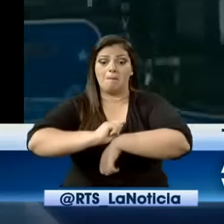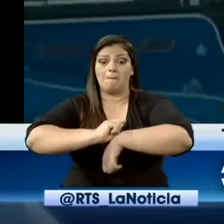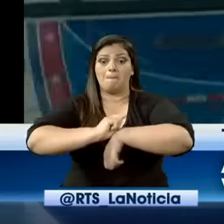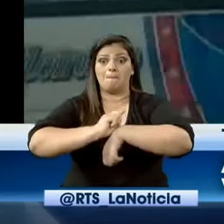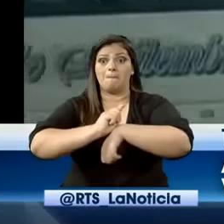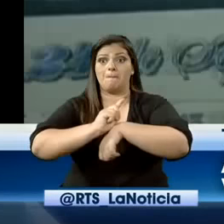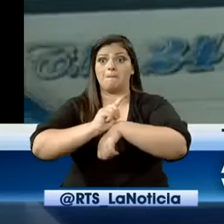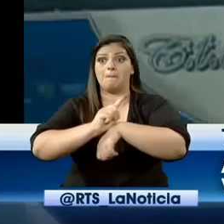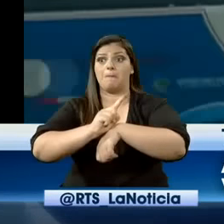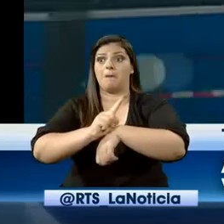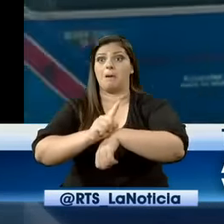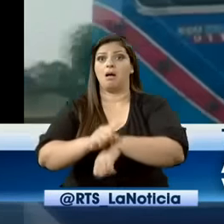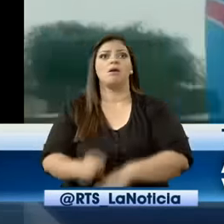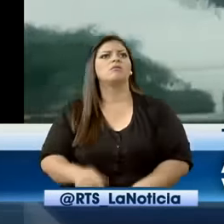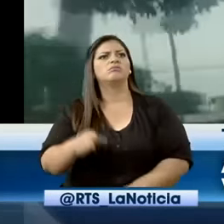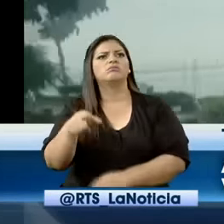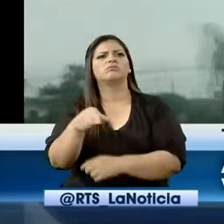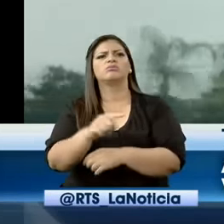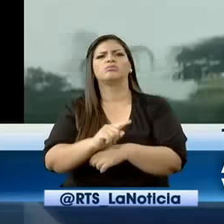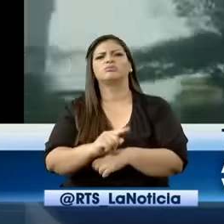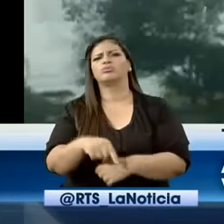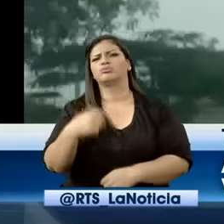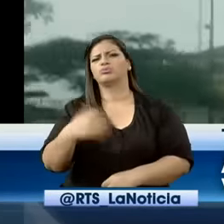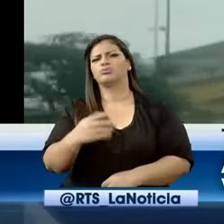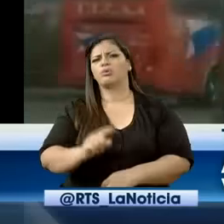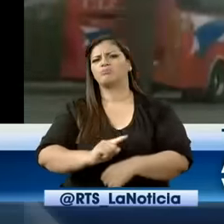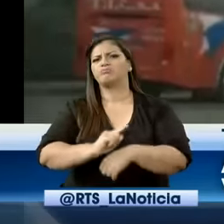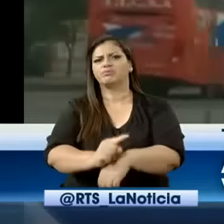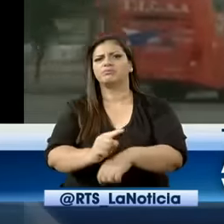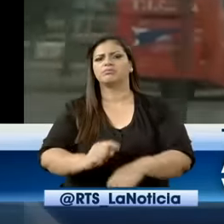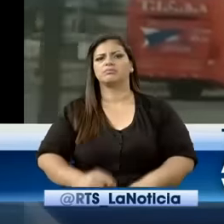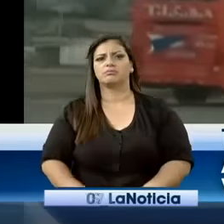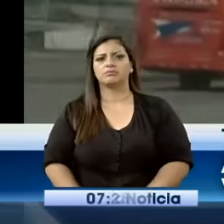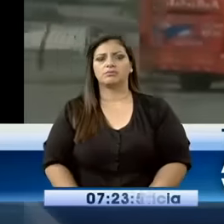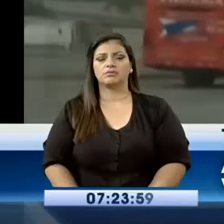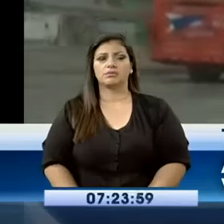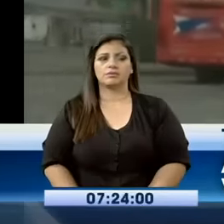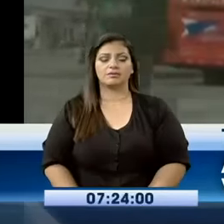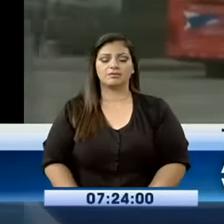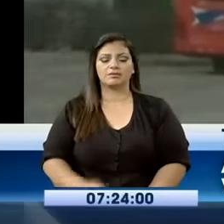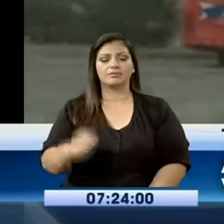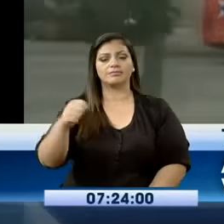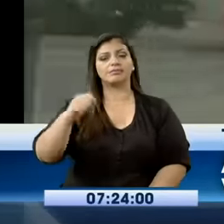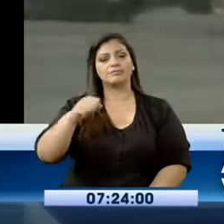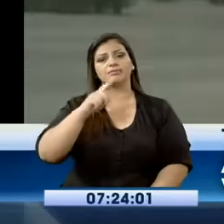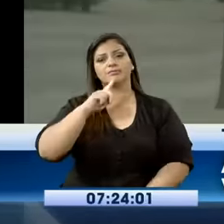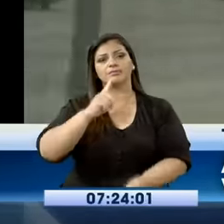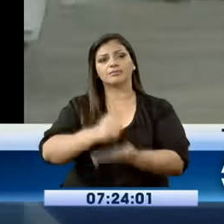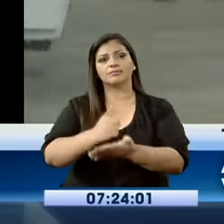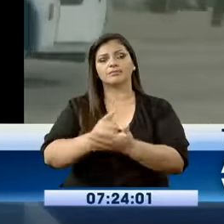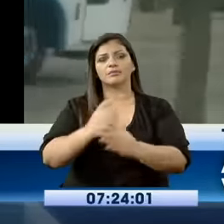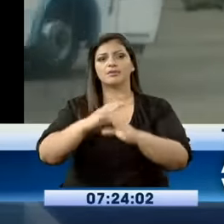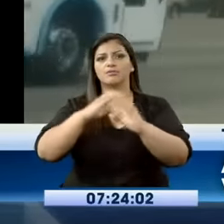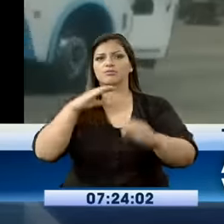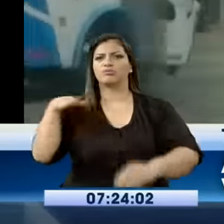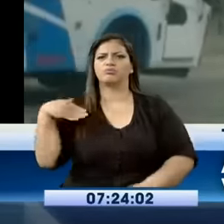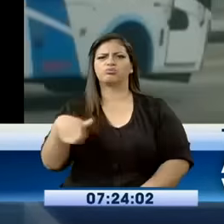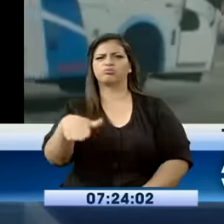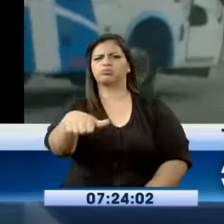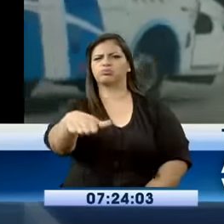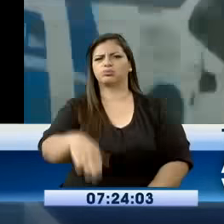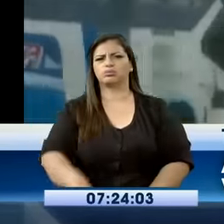pasa la desgracia por venir así. ¿Venir pasajeros? Sí. Es muy común eso, de que vayan, pero parece que